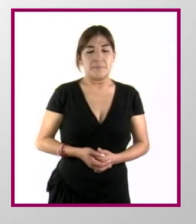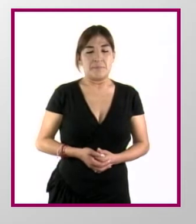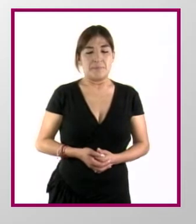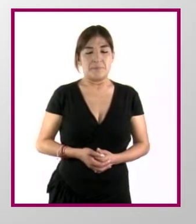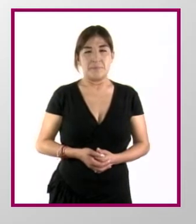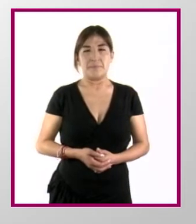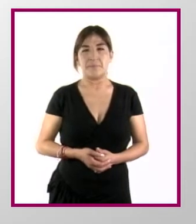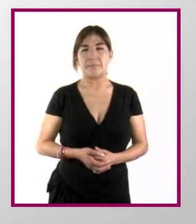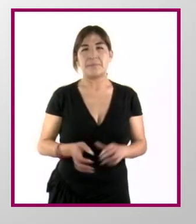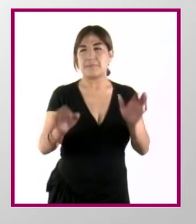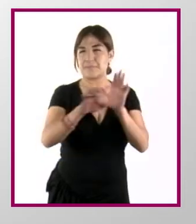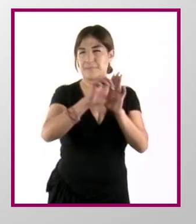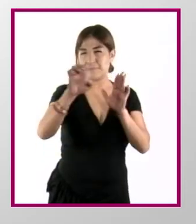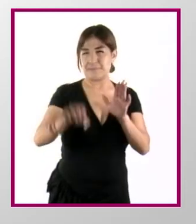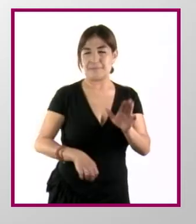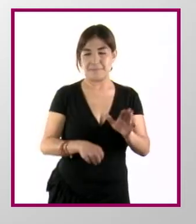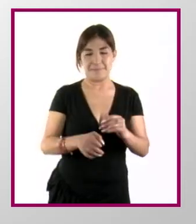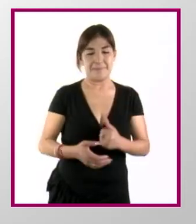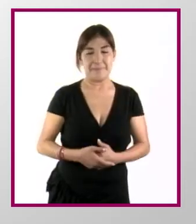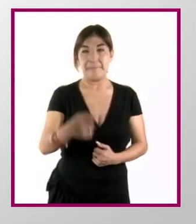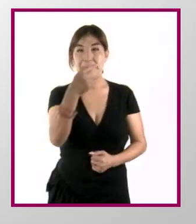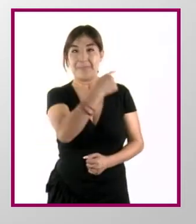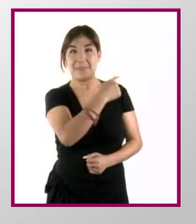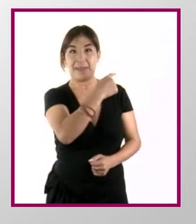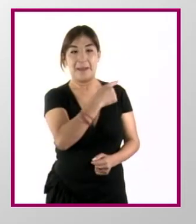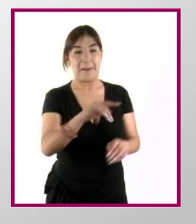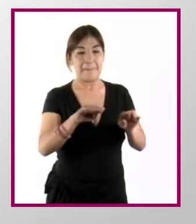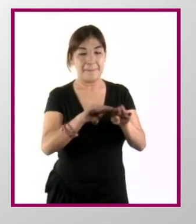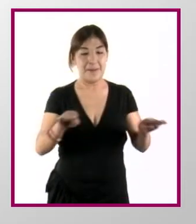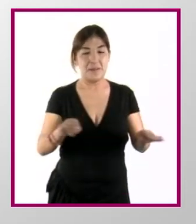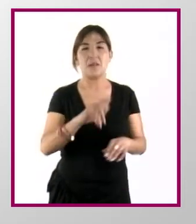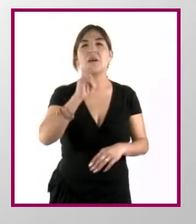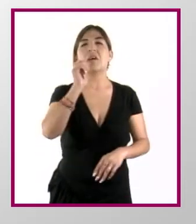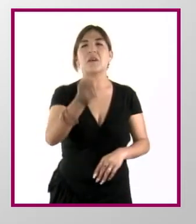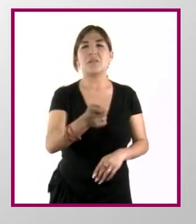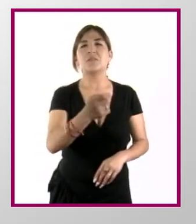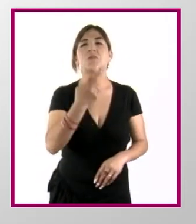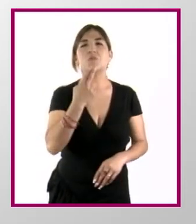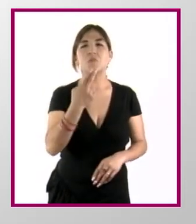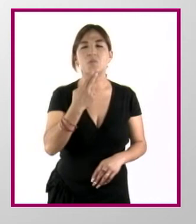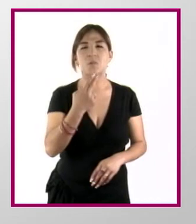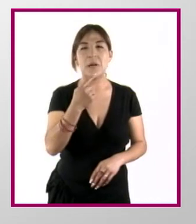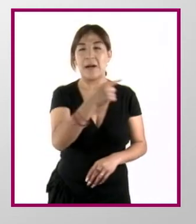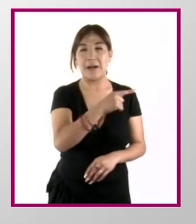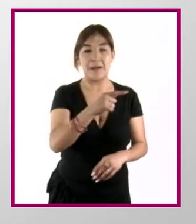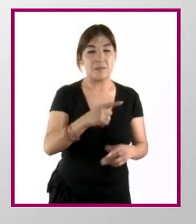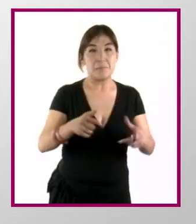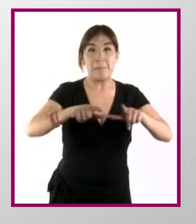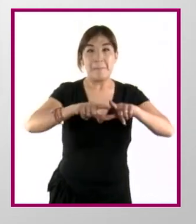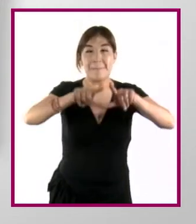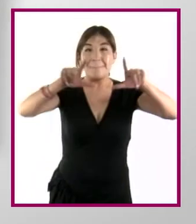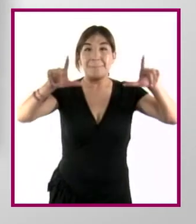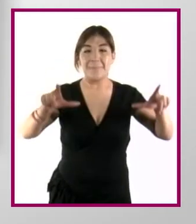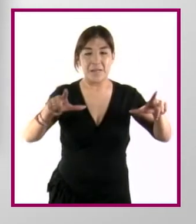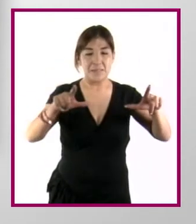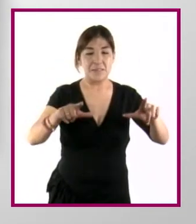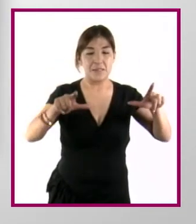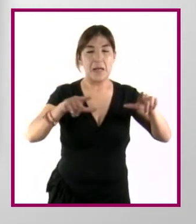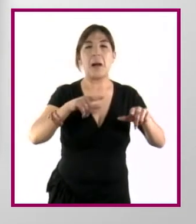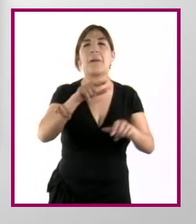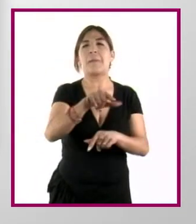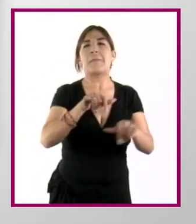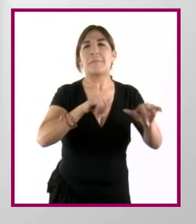Por dar algunos ejemplos, este rango de escala se utiliza para la representación de superficies de grandes dimensiones, mapas de